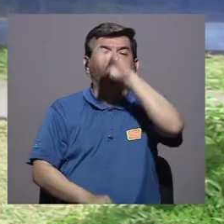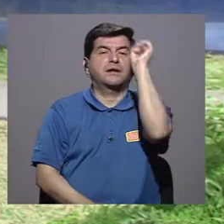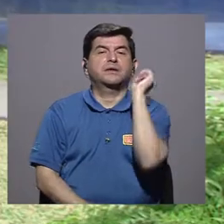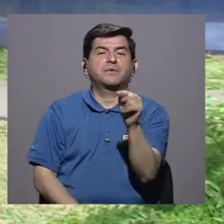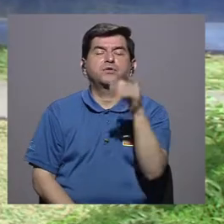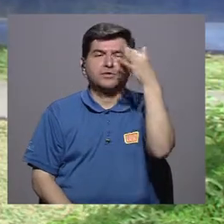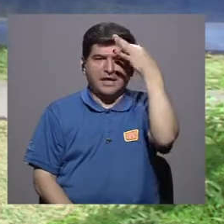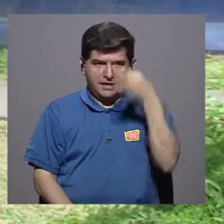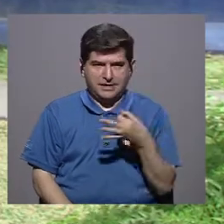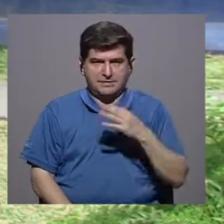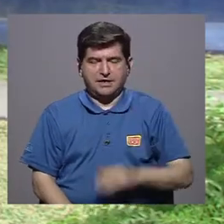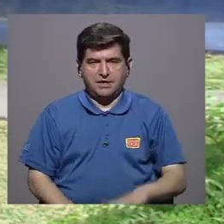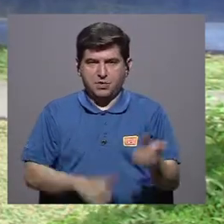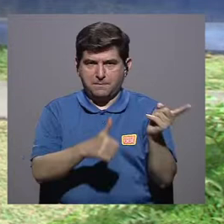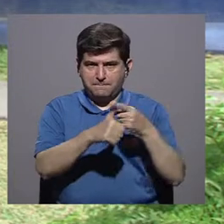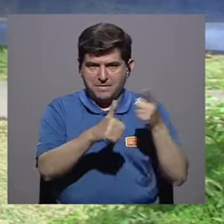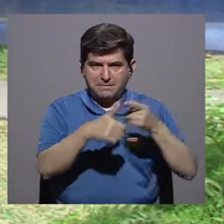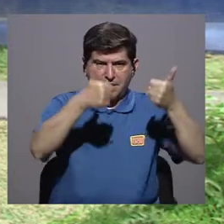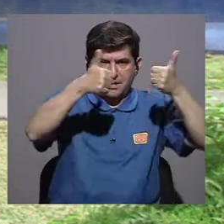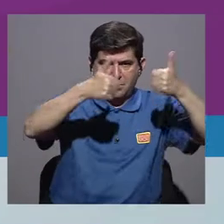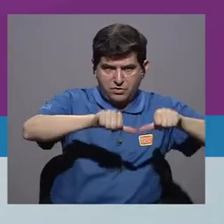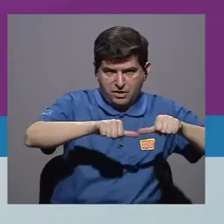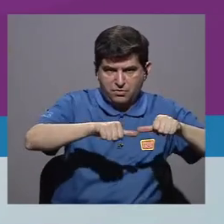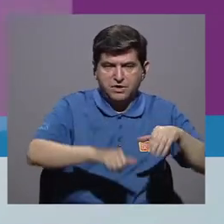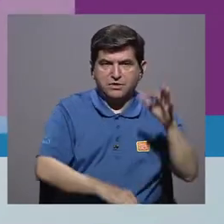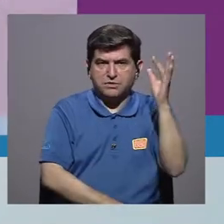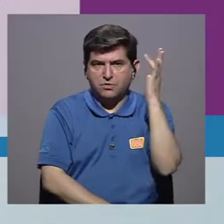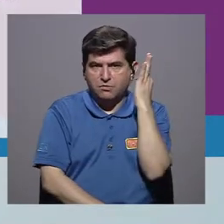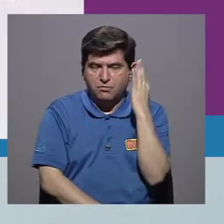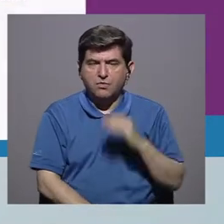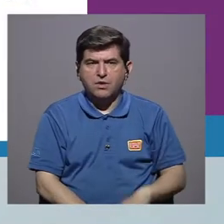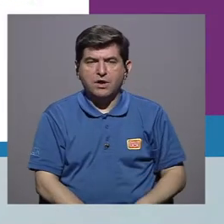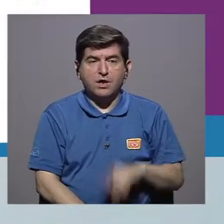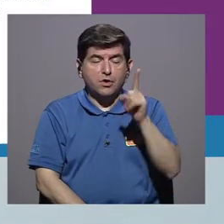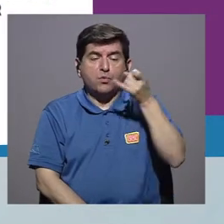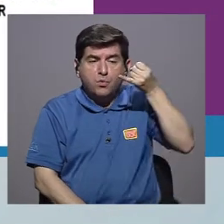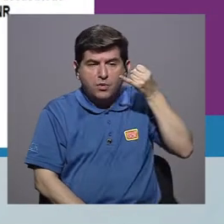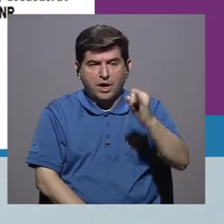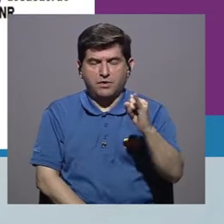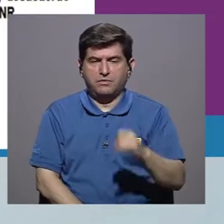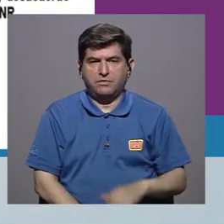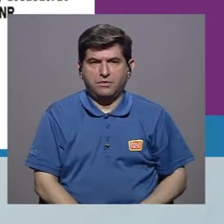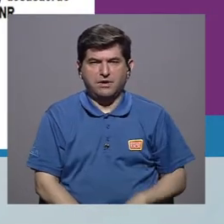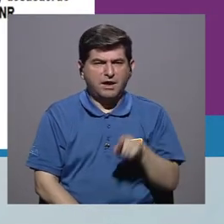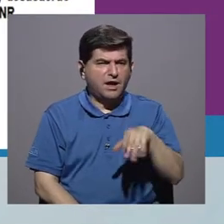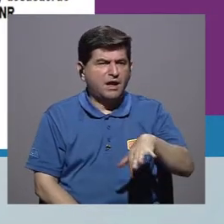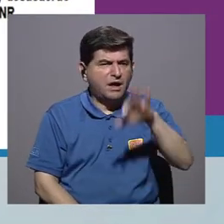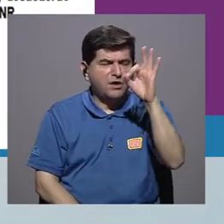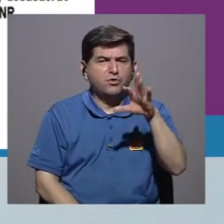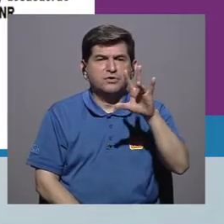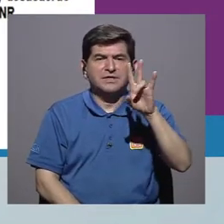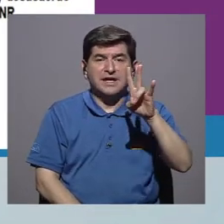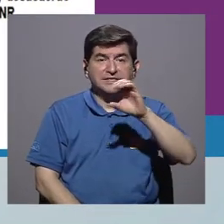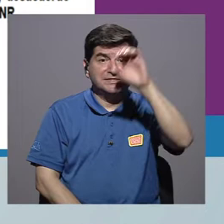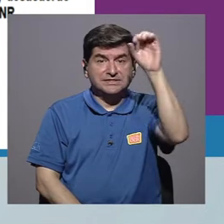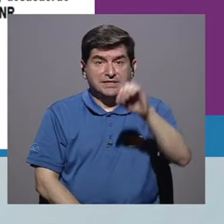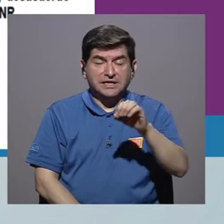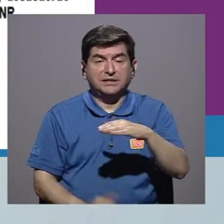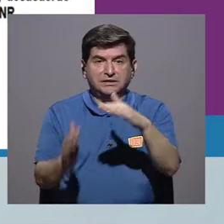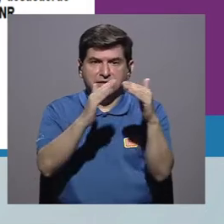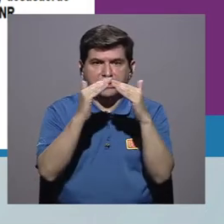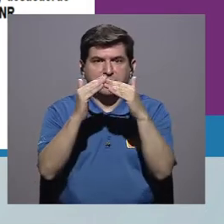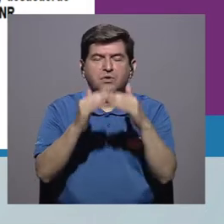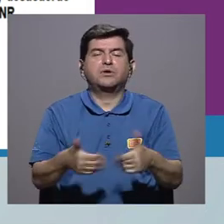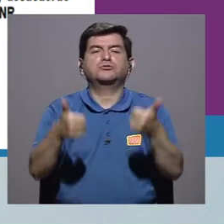su posición. Primeramente, de acuerdo, cuando la mujer había sufrido una violación sexual, ahí se encontró más de un 70% de la población